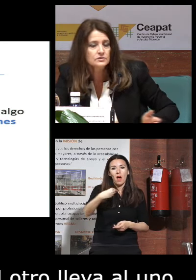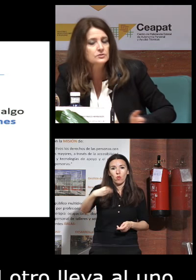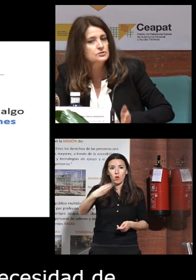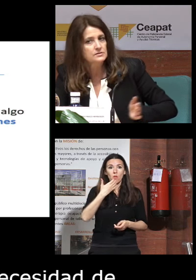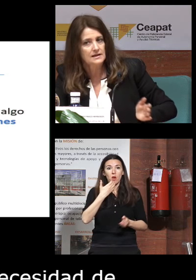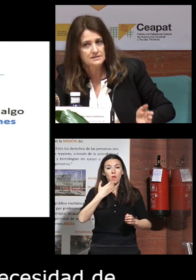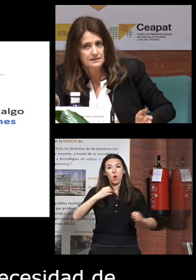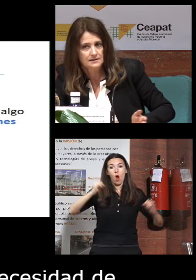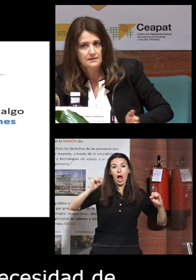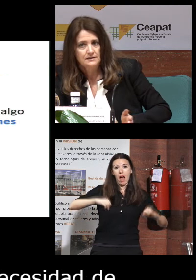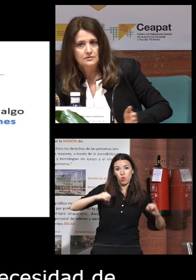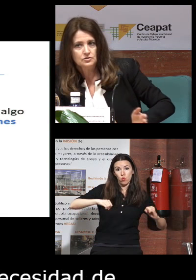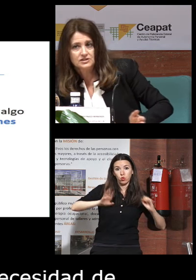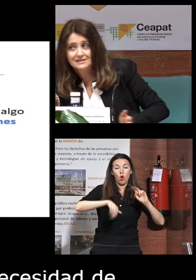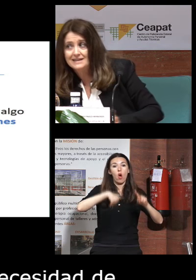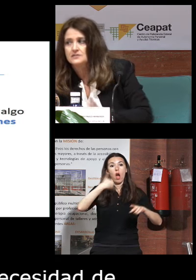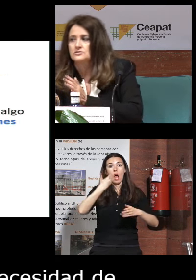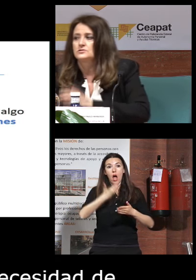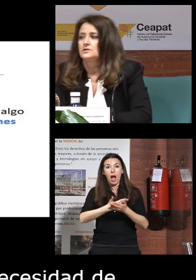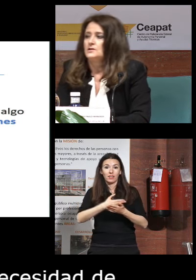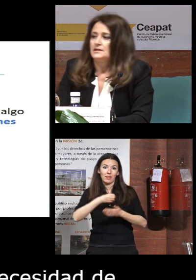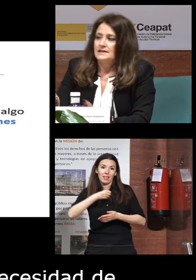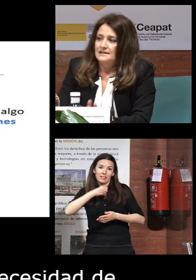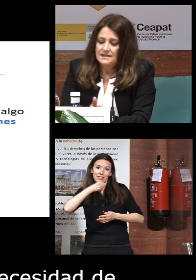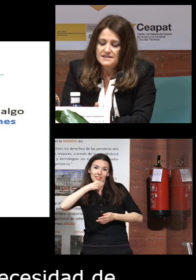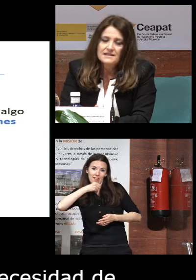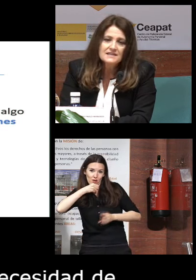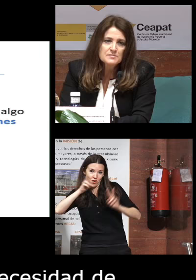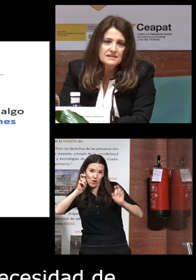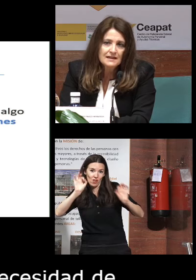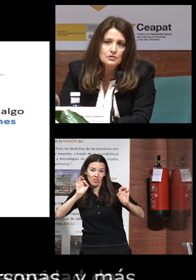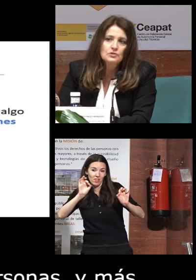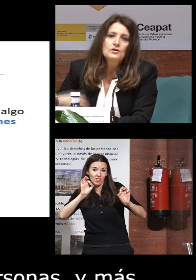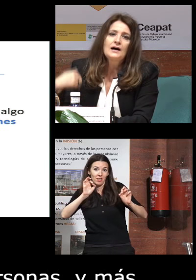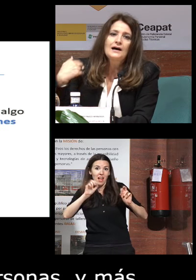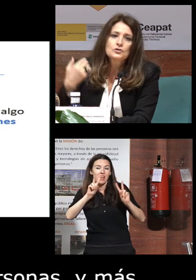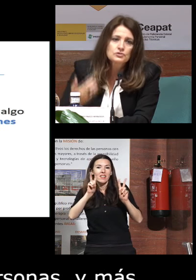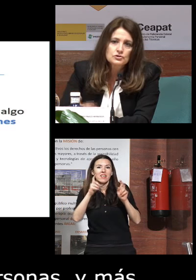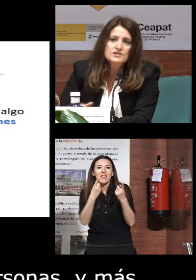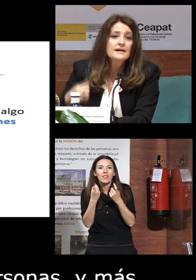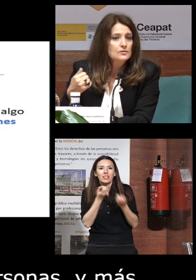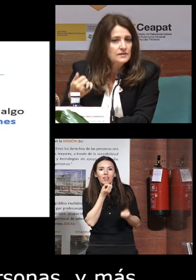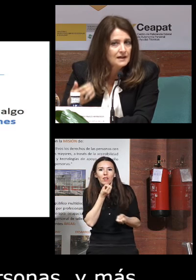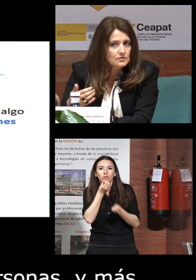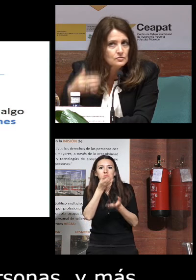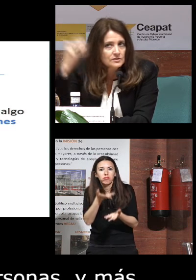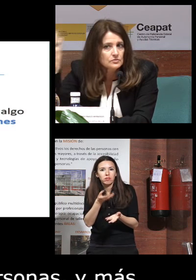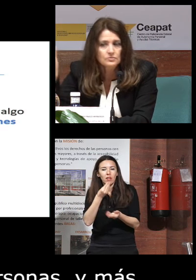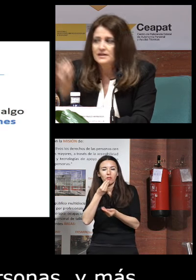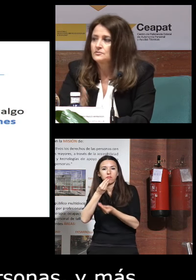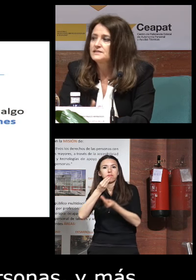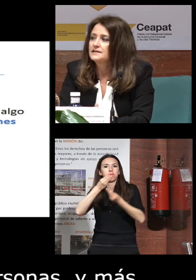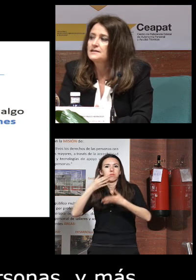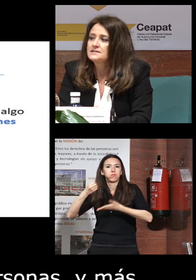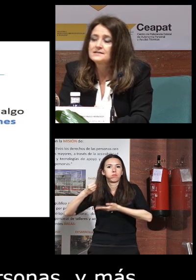adultos hasta los seniors esa necesidad de transmitir algo a los otros de dejar un legado cuando